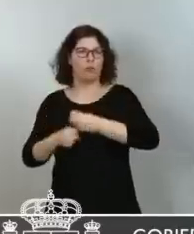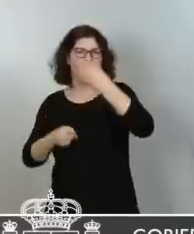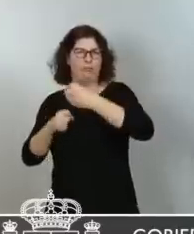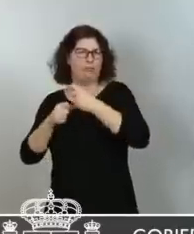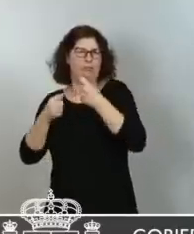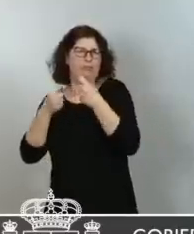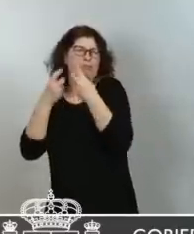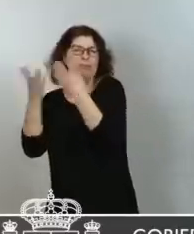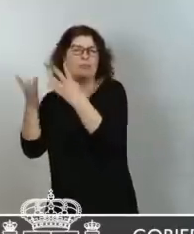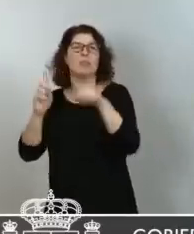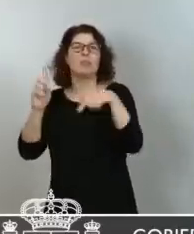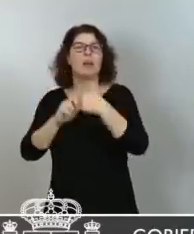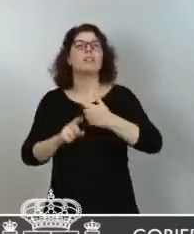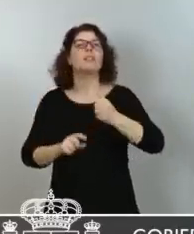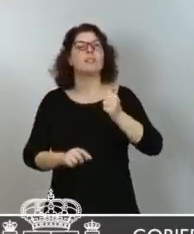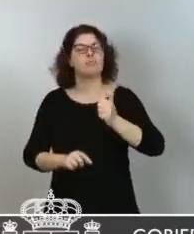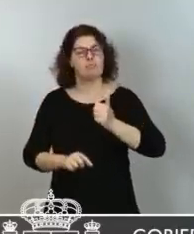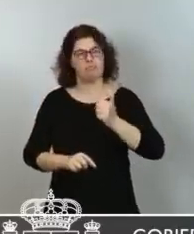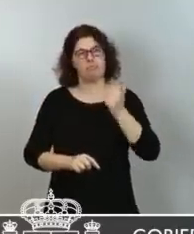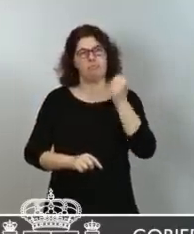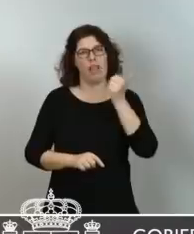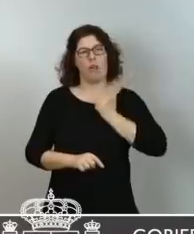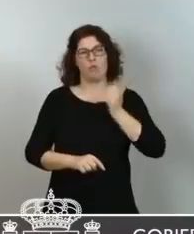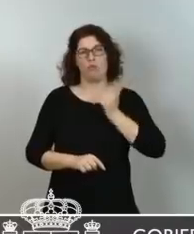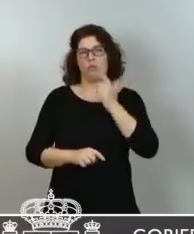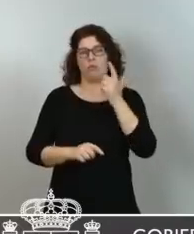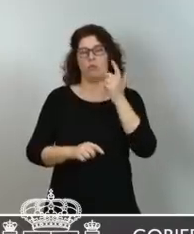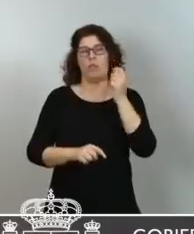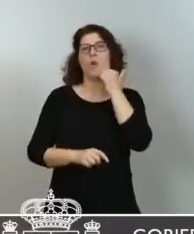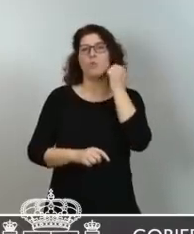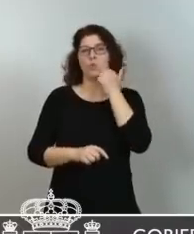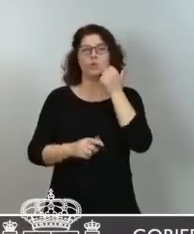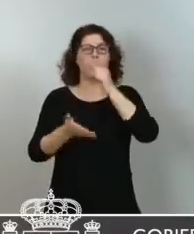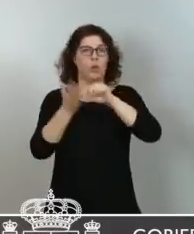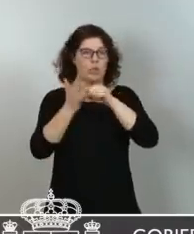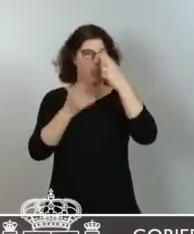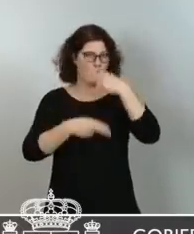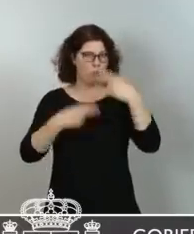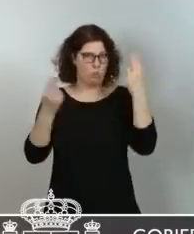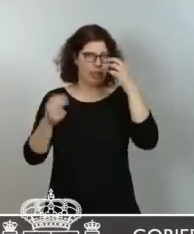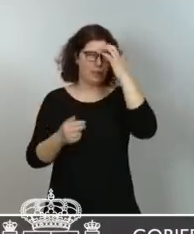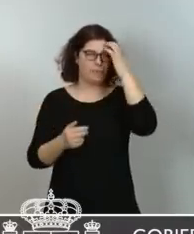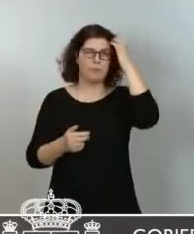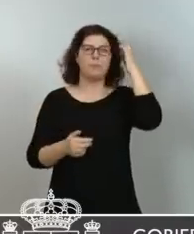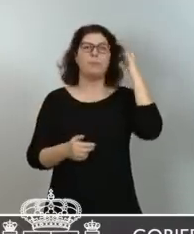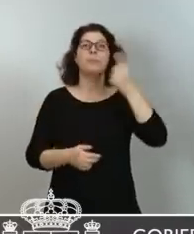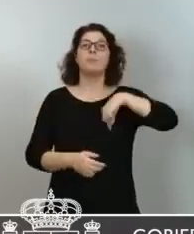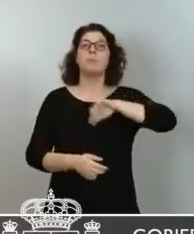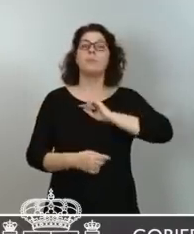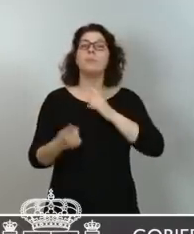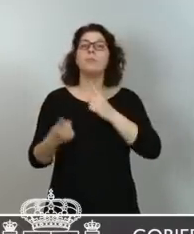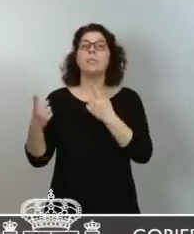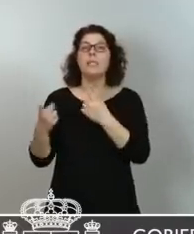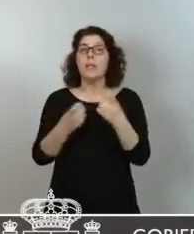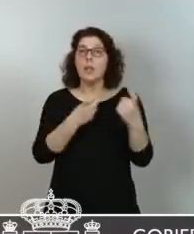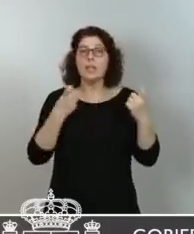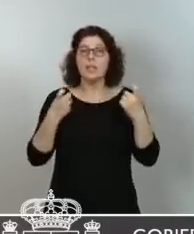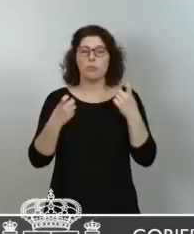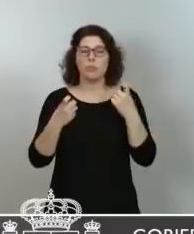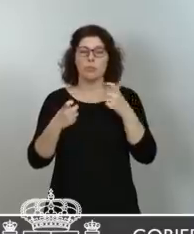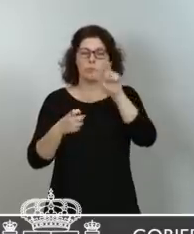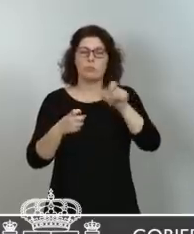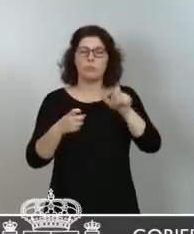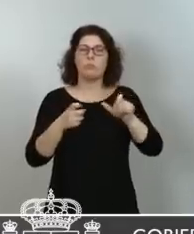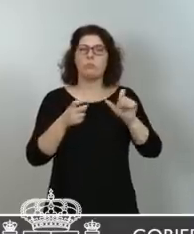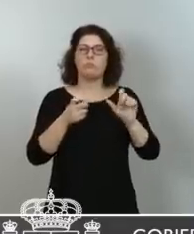contratación pública a la hora de generar élites empresariales. Necesitamos nuevos emprendedores de referencia, nuevos